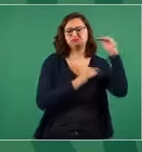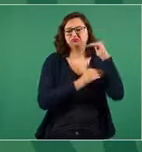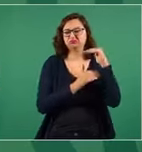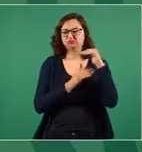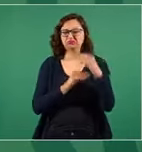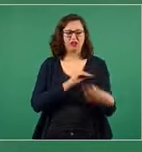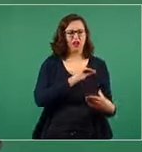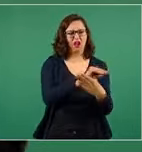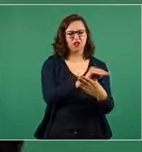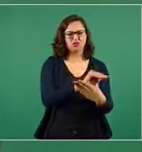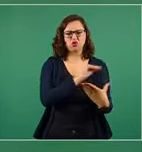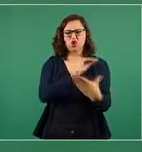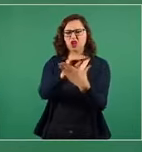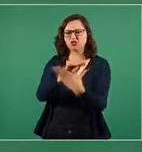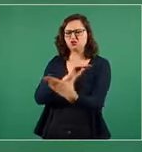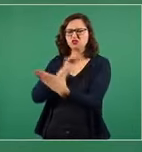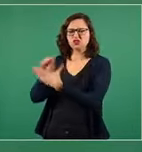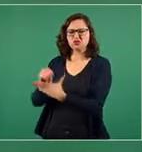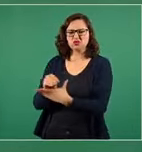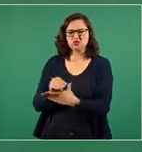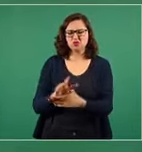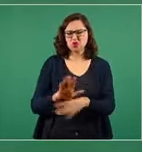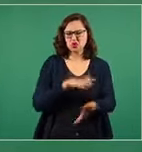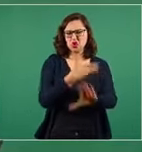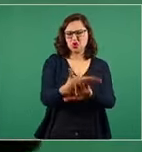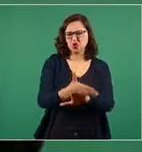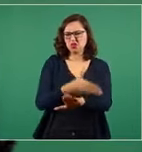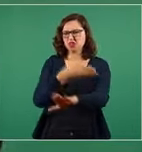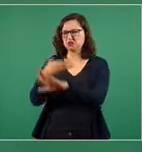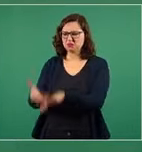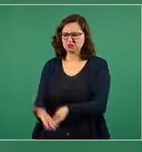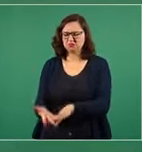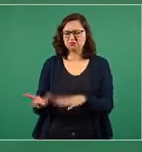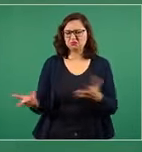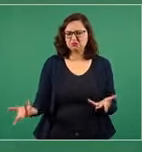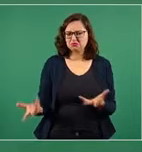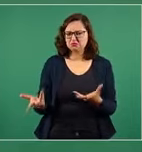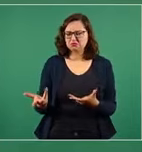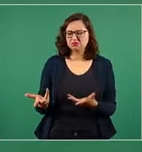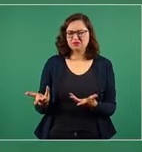sin voltear a ver a los demás, sin amor al prójimo.